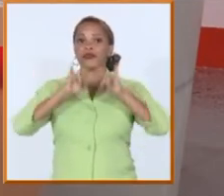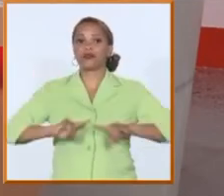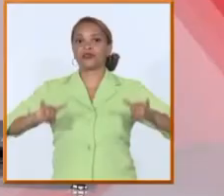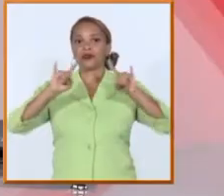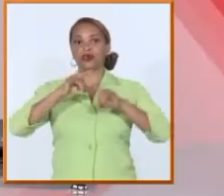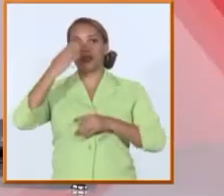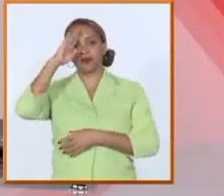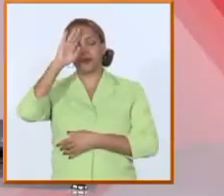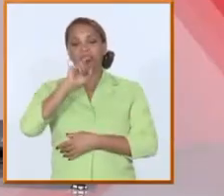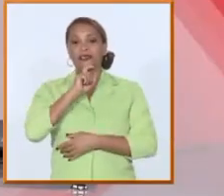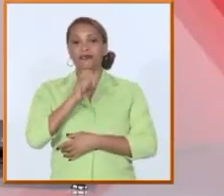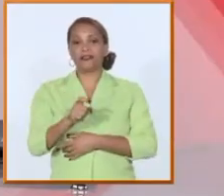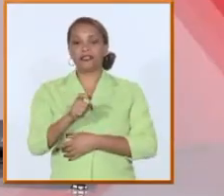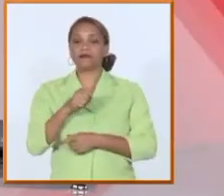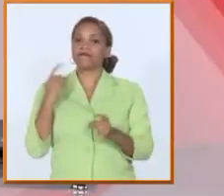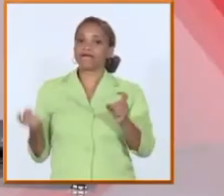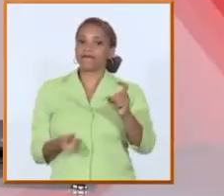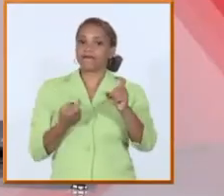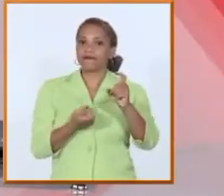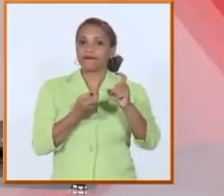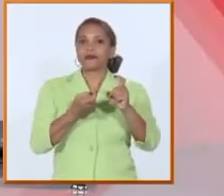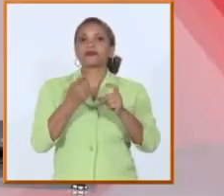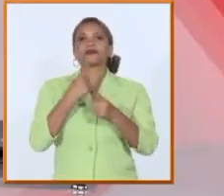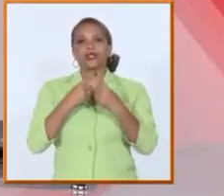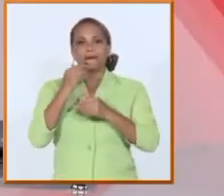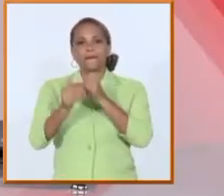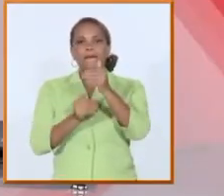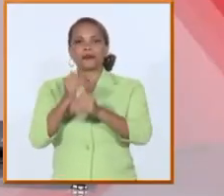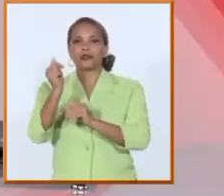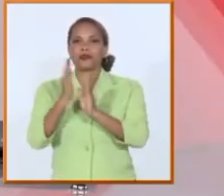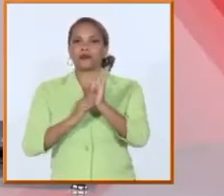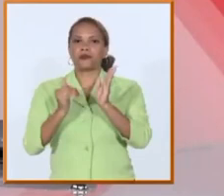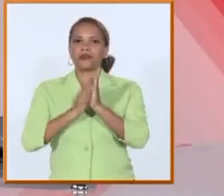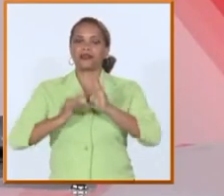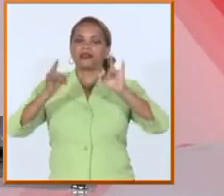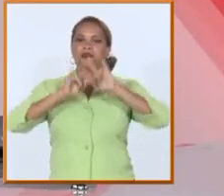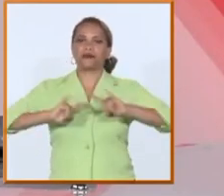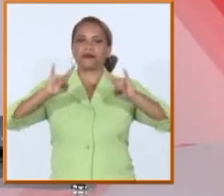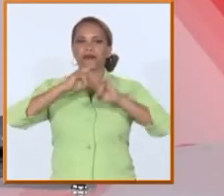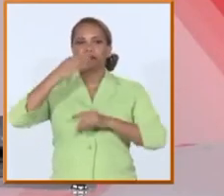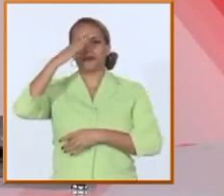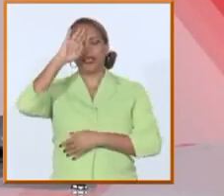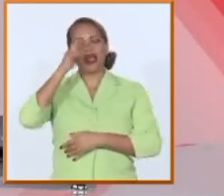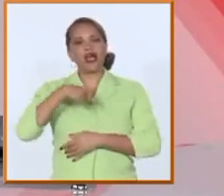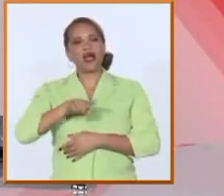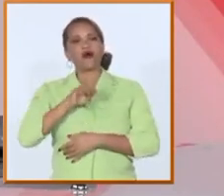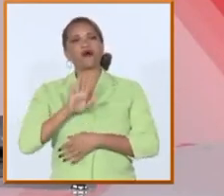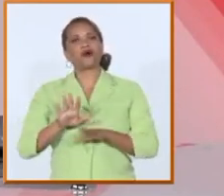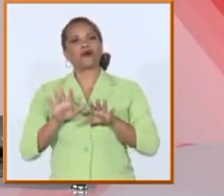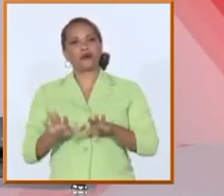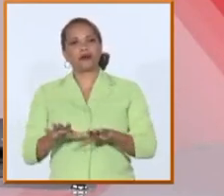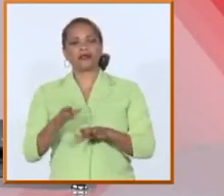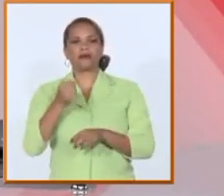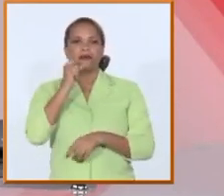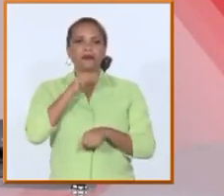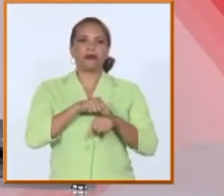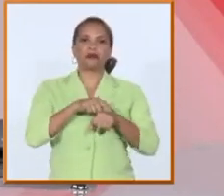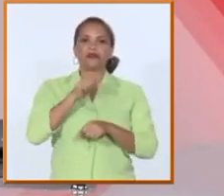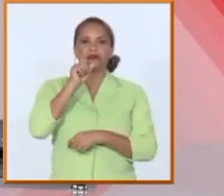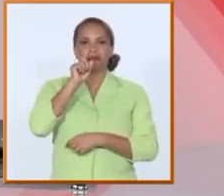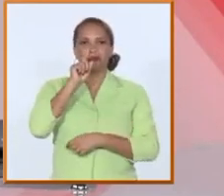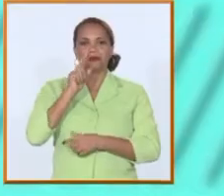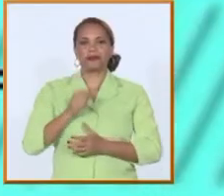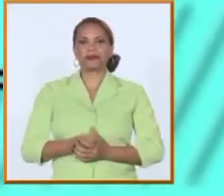ahí está pues los desafíos interesantes que tienen los próximos meses para las universidades cubanas hacemos un alto para los minutos finales de nuestra mesa redonda